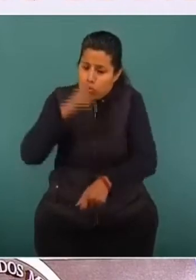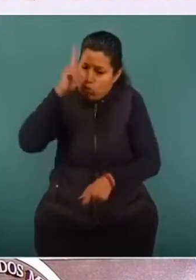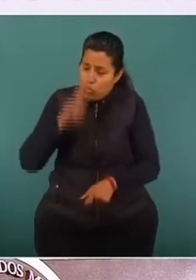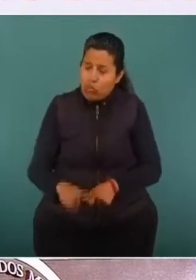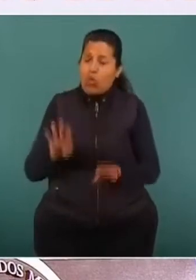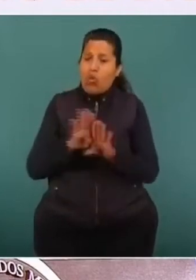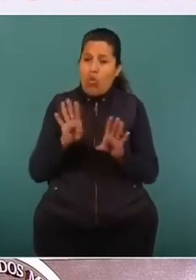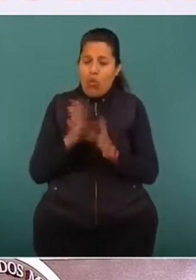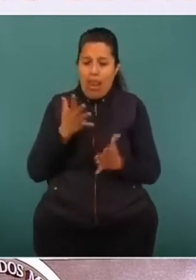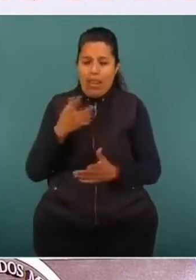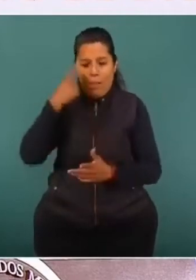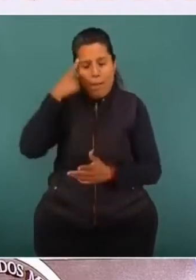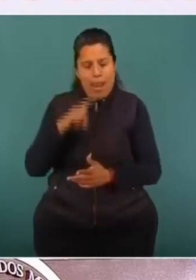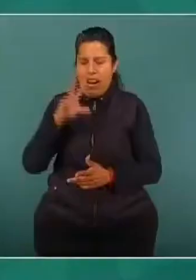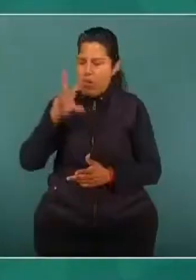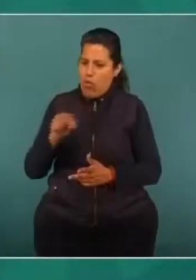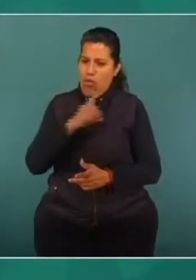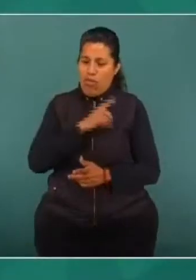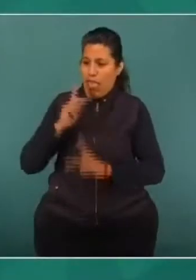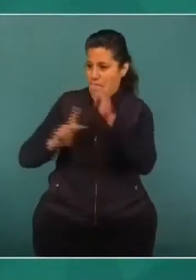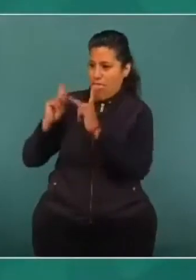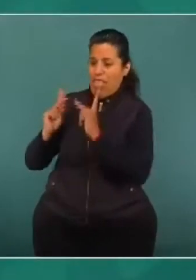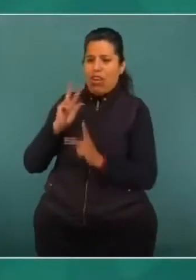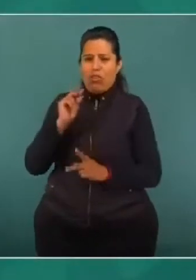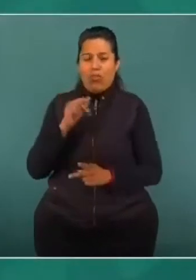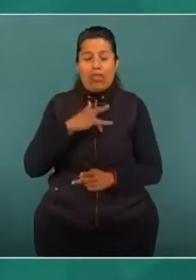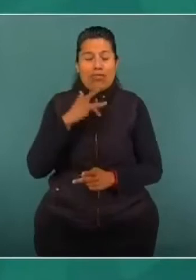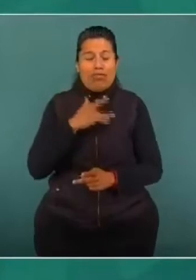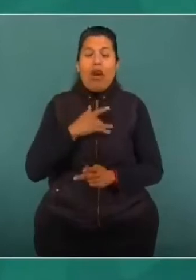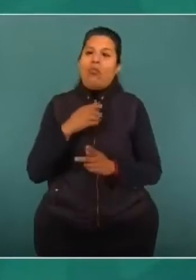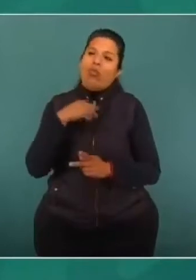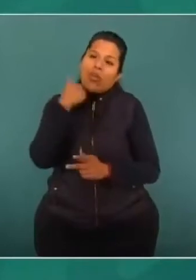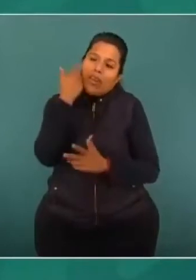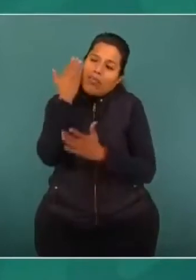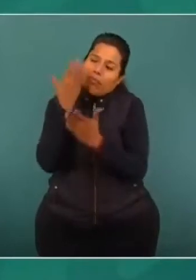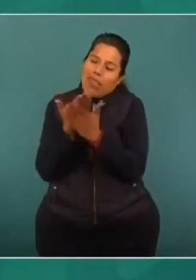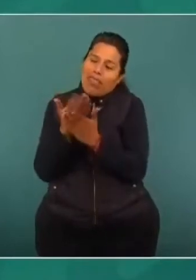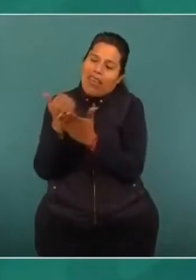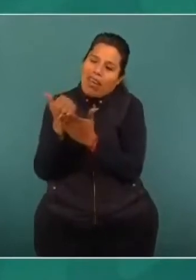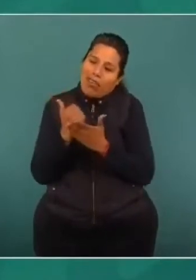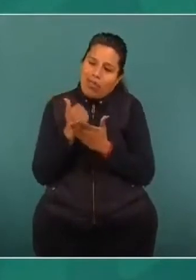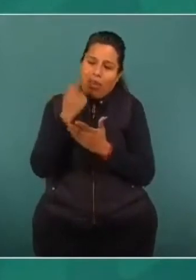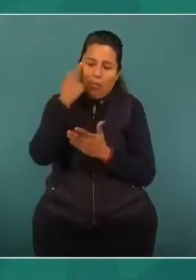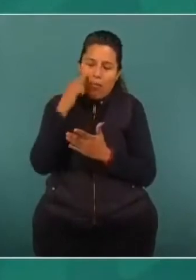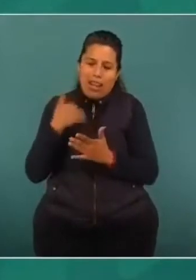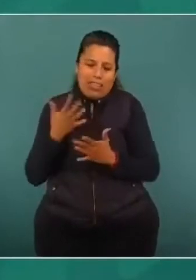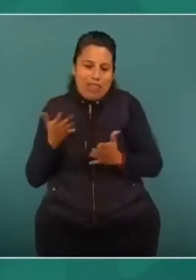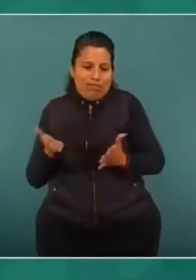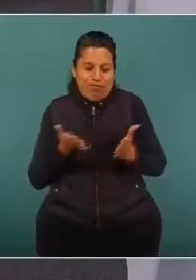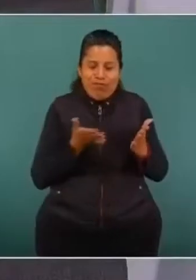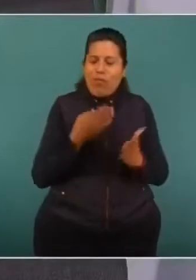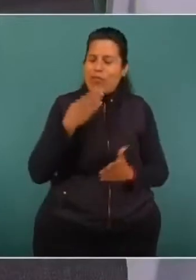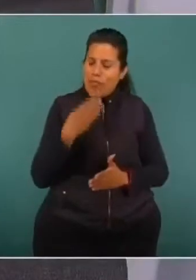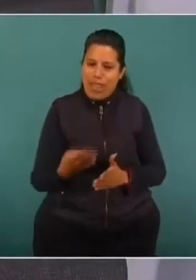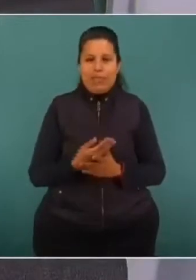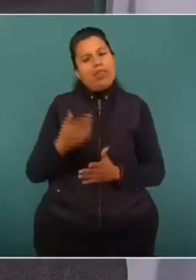la deuda, lo cual nos asfixia. Pero si usted nos apoya, podremos salir adelante. No quiero dejar